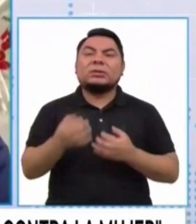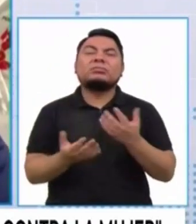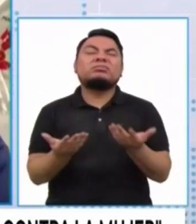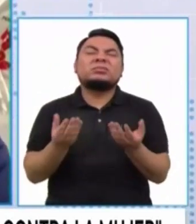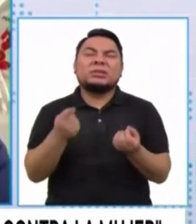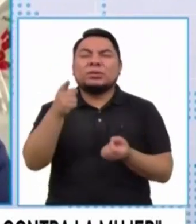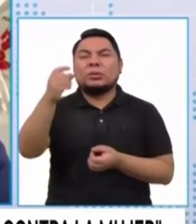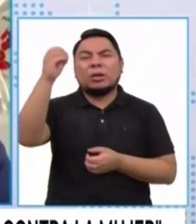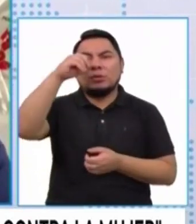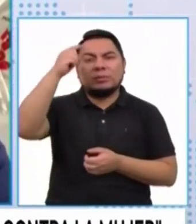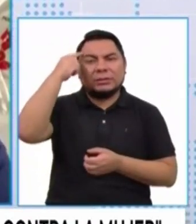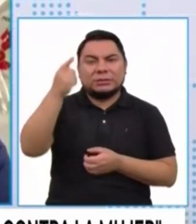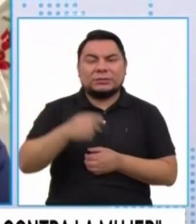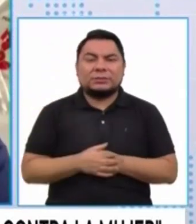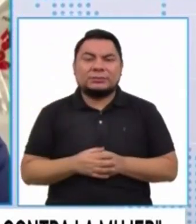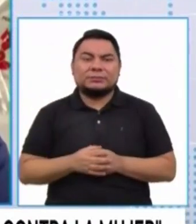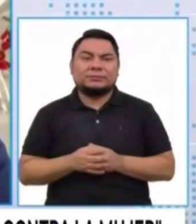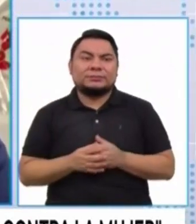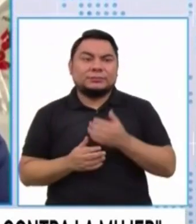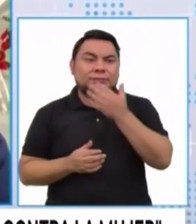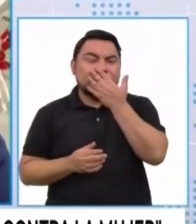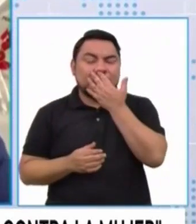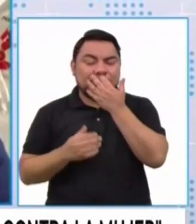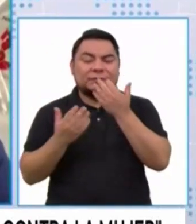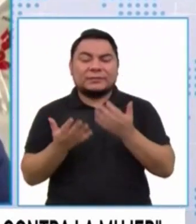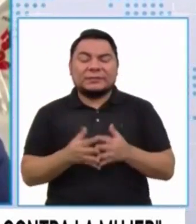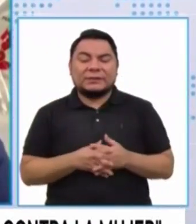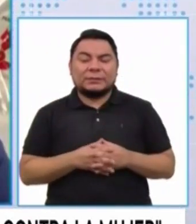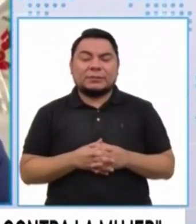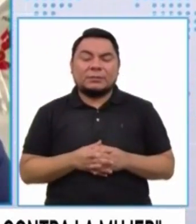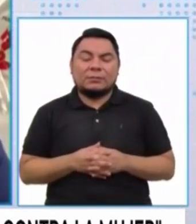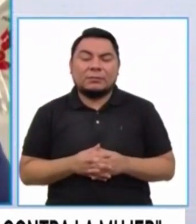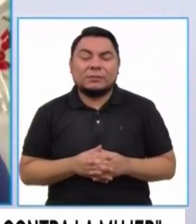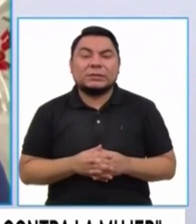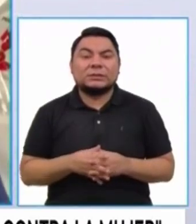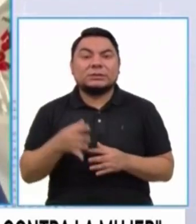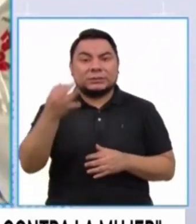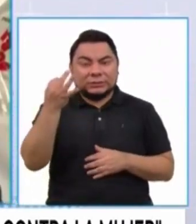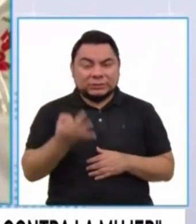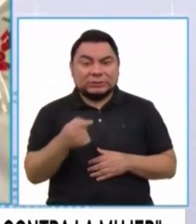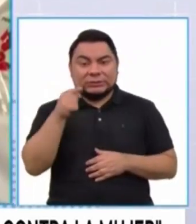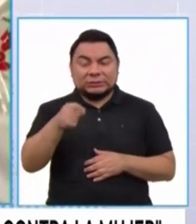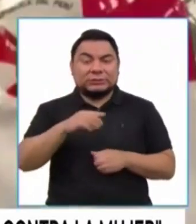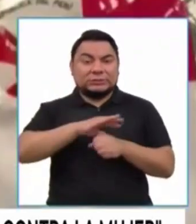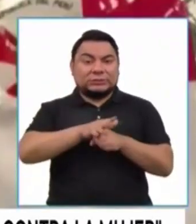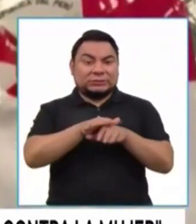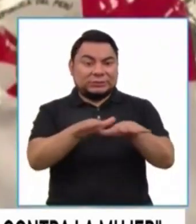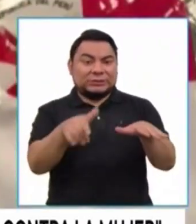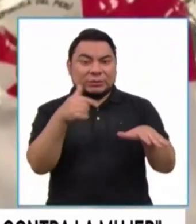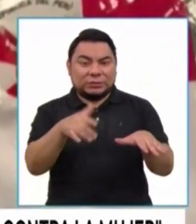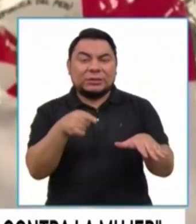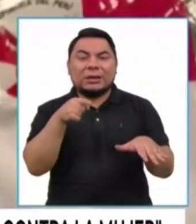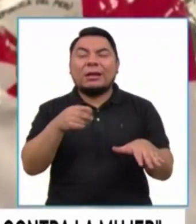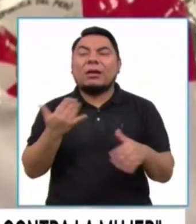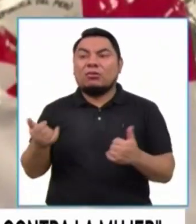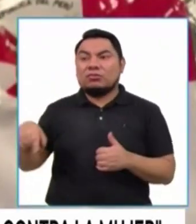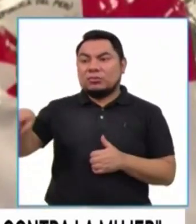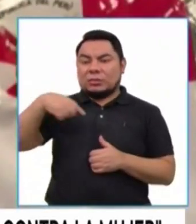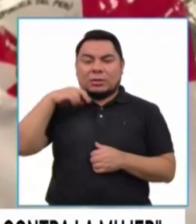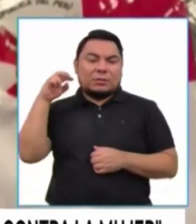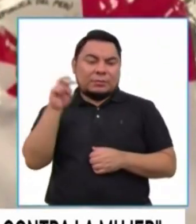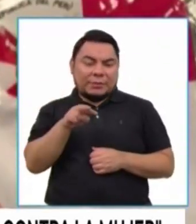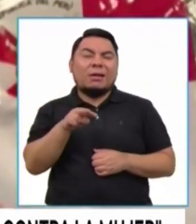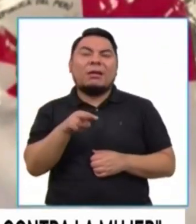justicia? ¿Qué opina usted? Bueno, en realidad, esta pandemia ha venido a